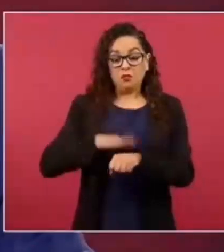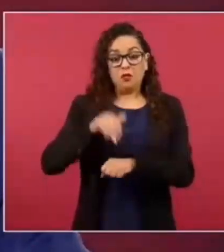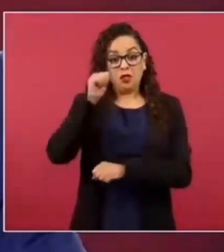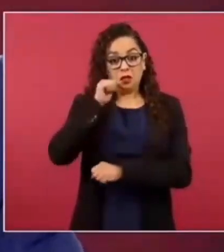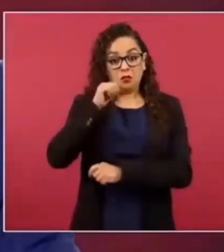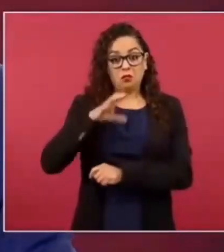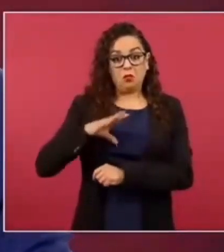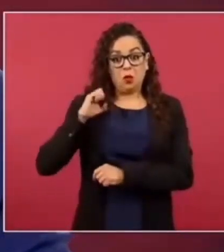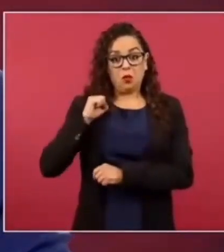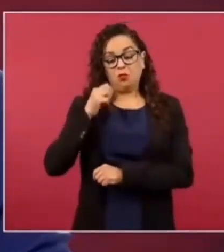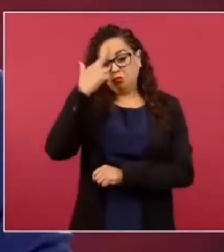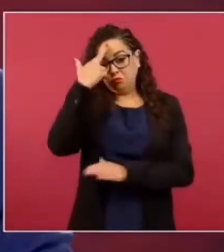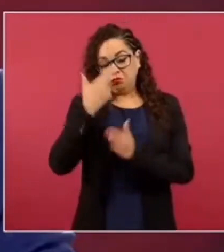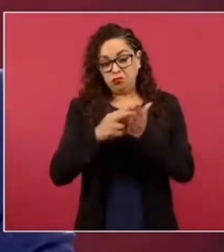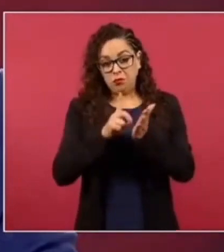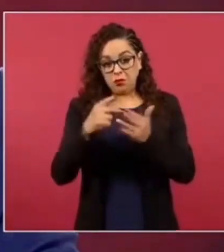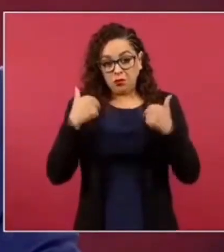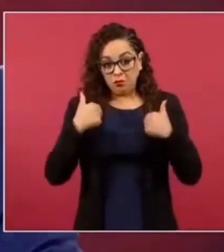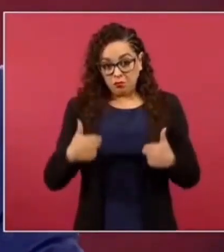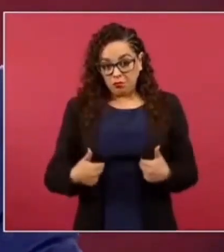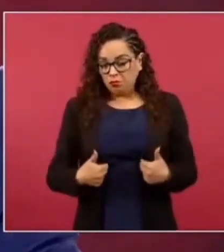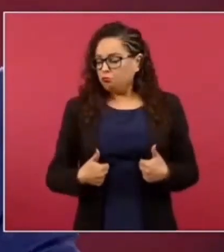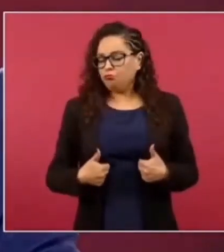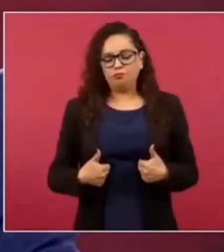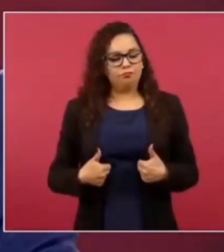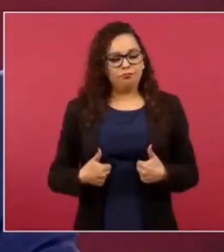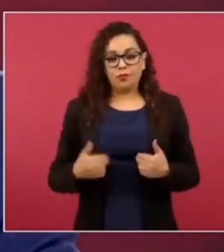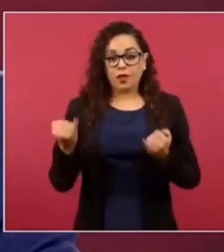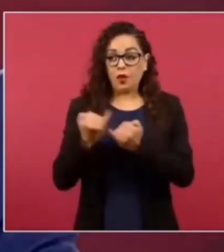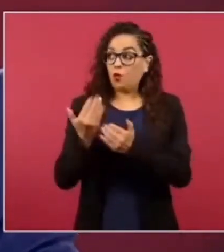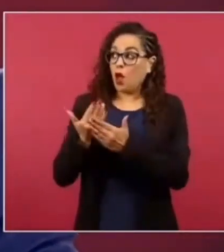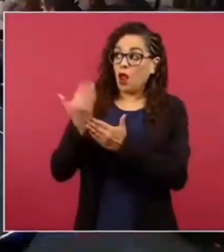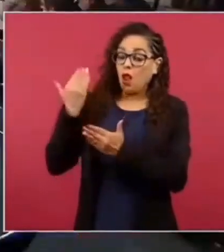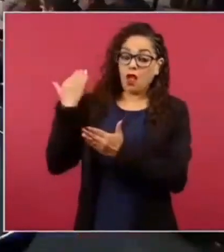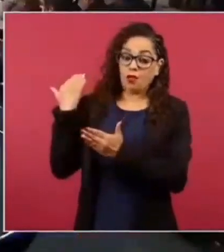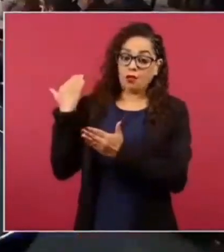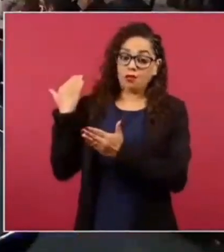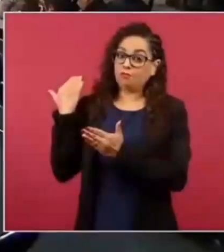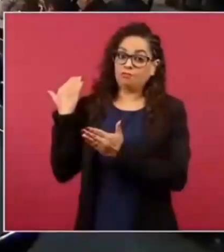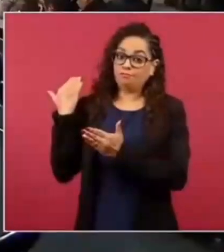anteriormente, cuando ustedes callaban.